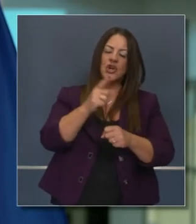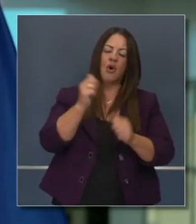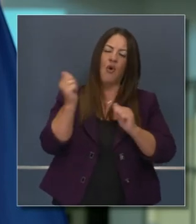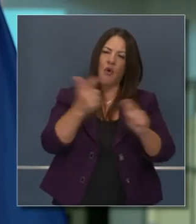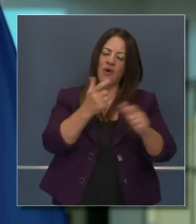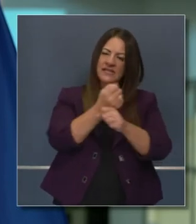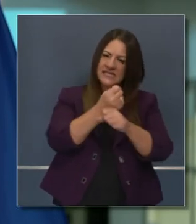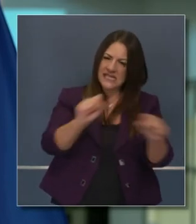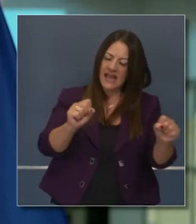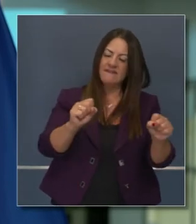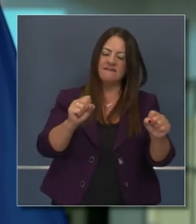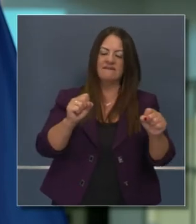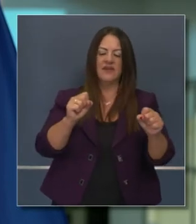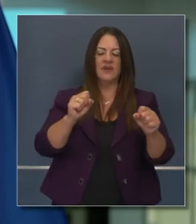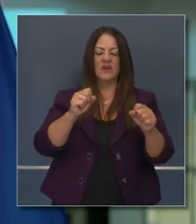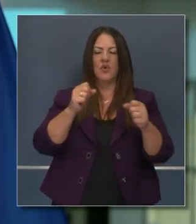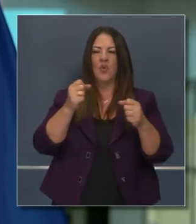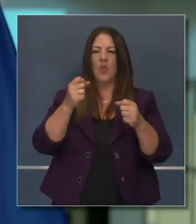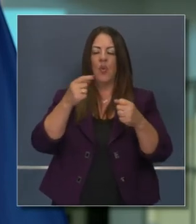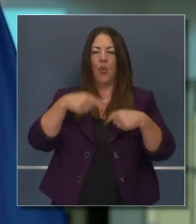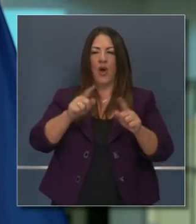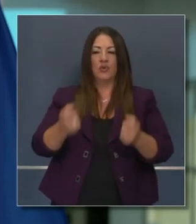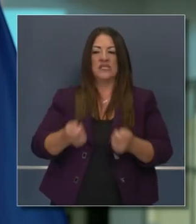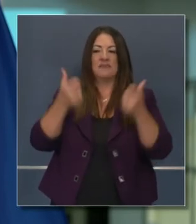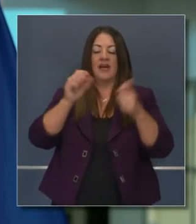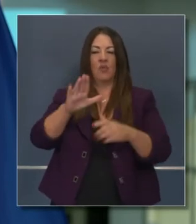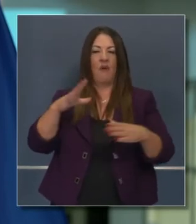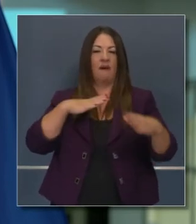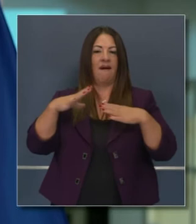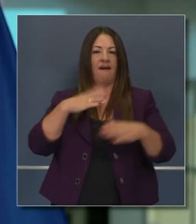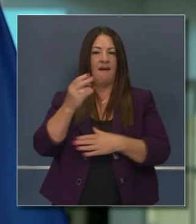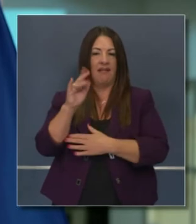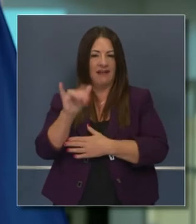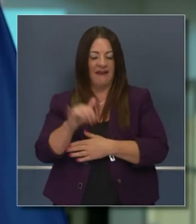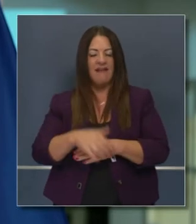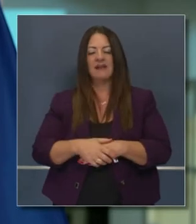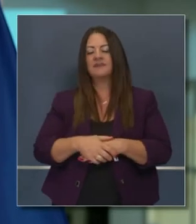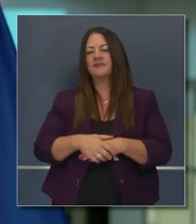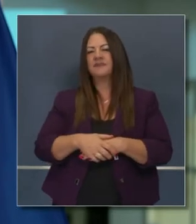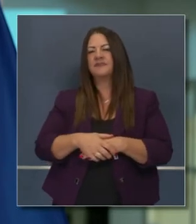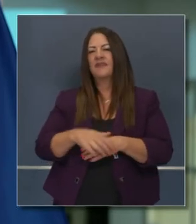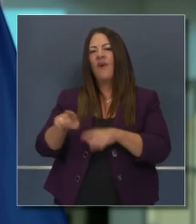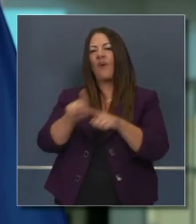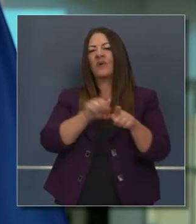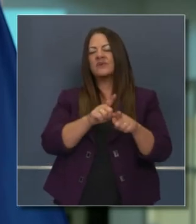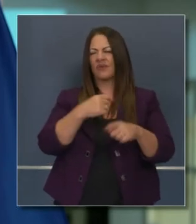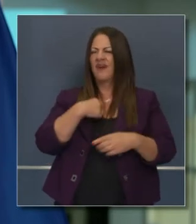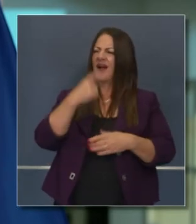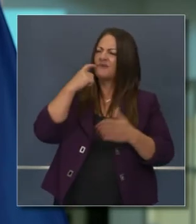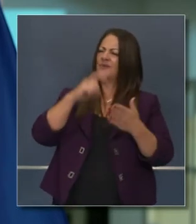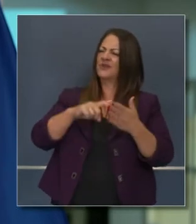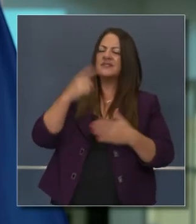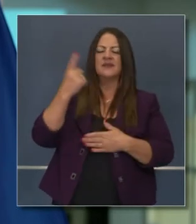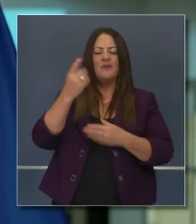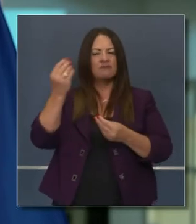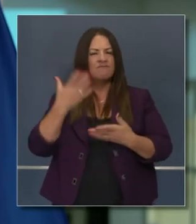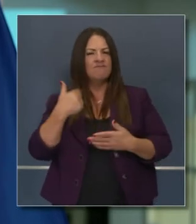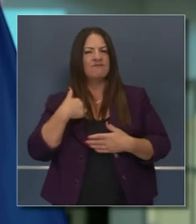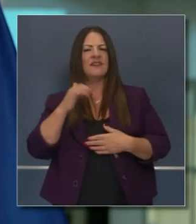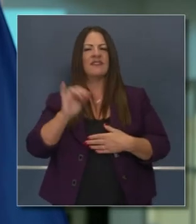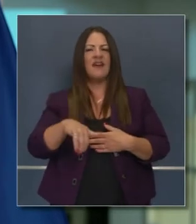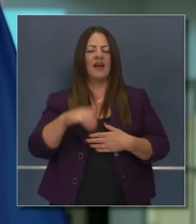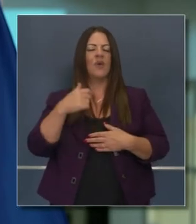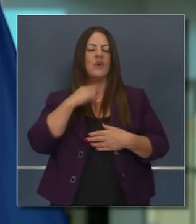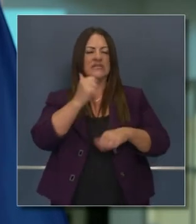estas actividades de una forma sin peligro. La noche de las brujas es el próximo fin de semana. Y también leí por algún